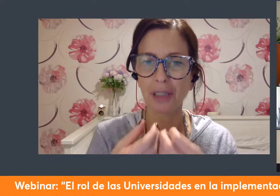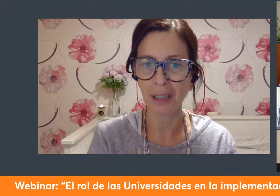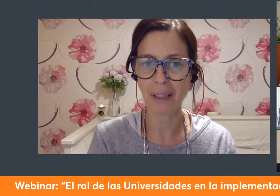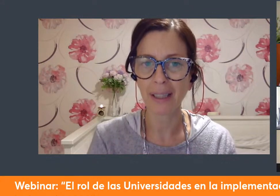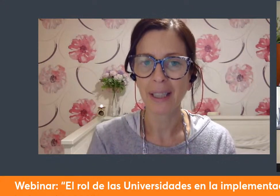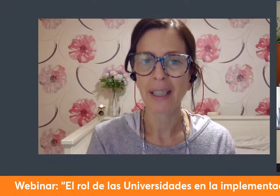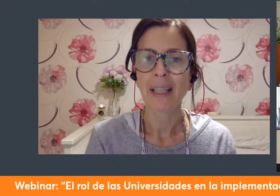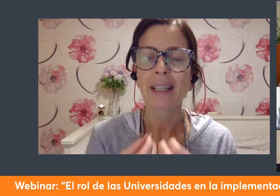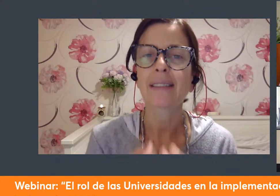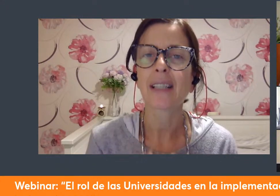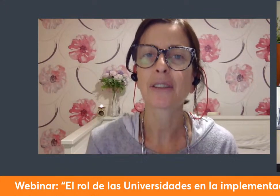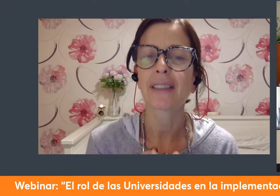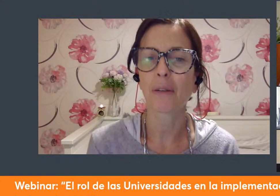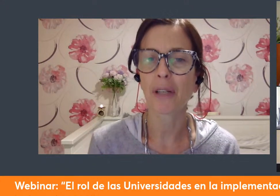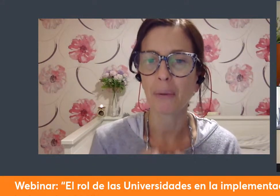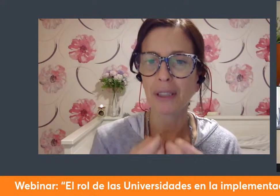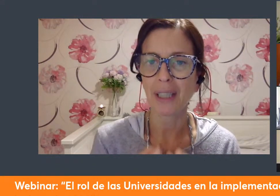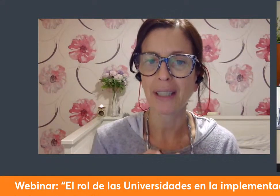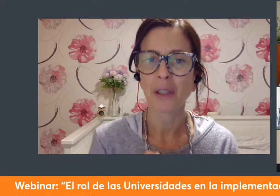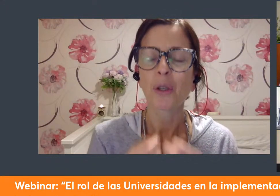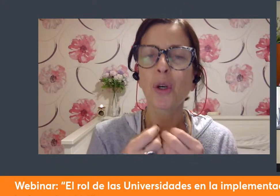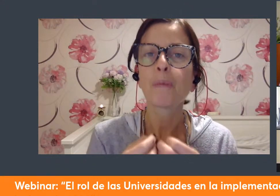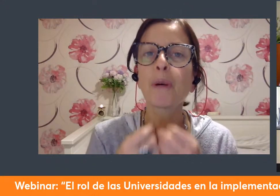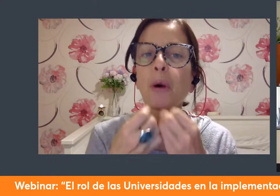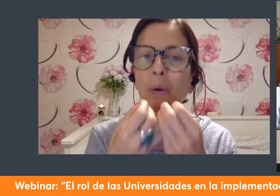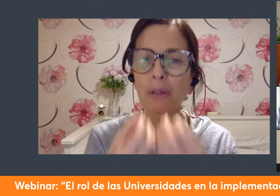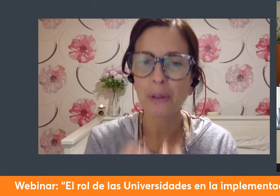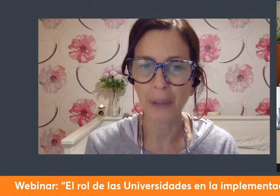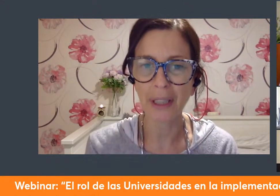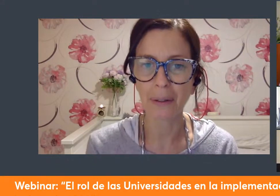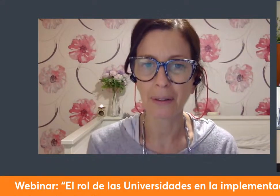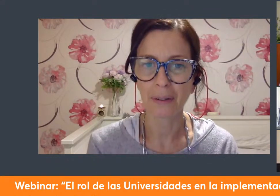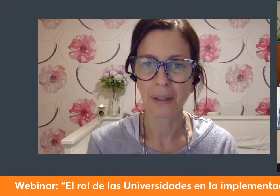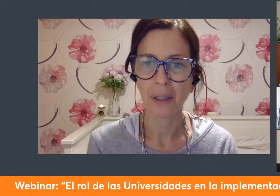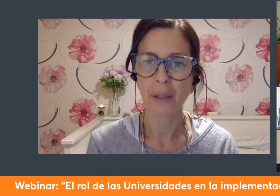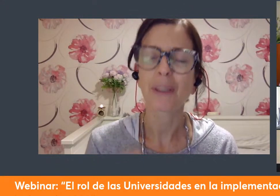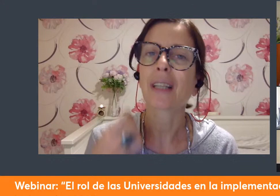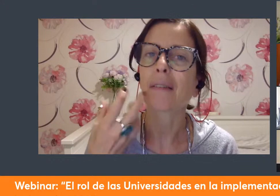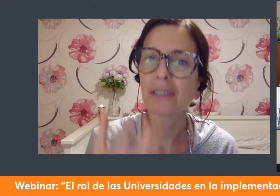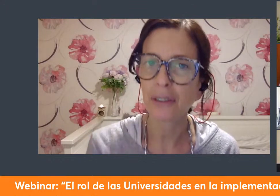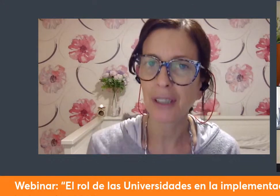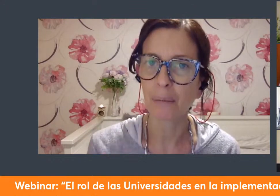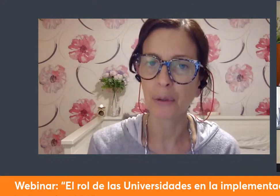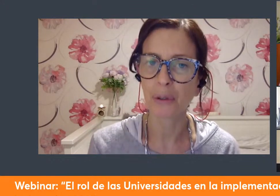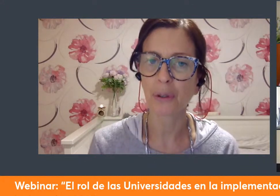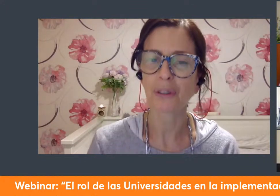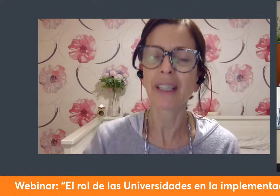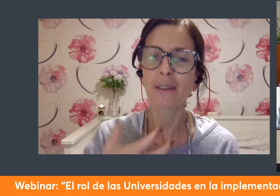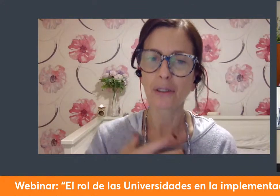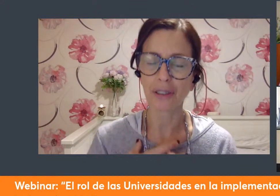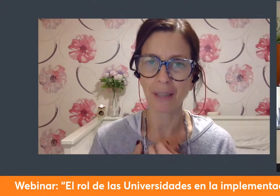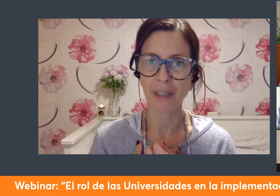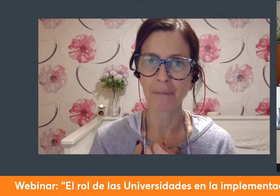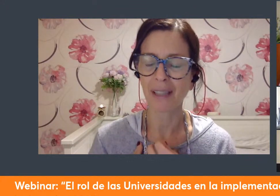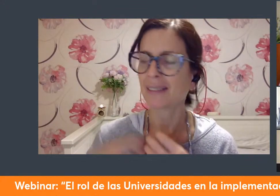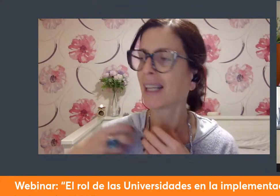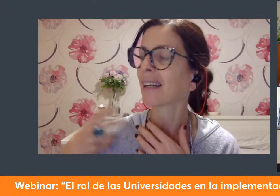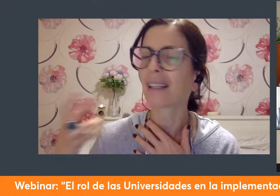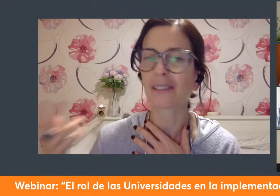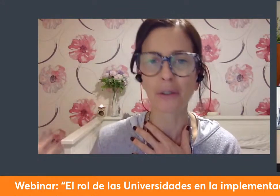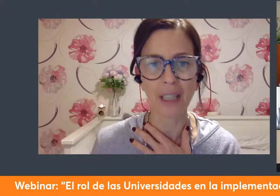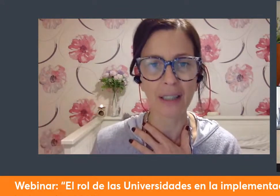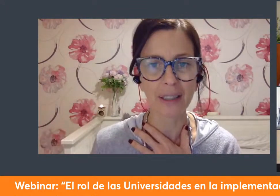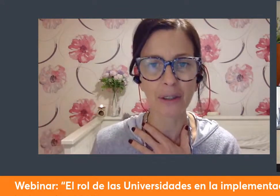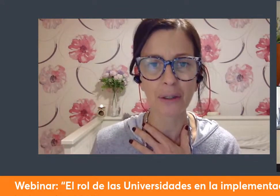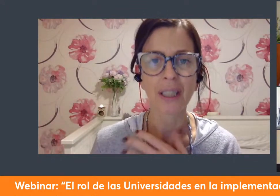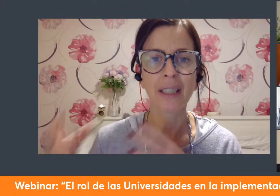desarrollo sostenible quizá nos tendríamos que cuestionar cómo hemos construido nuestra visión del mundo de nosotras mismas de